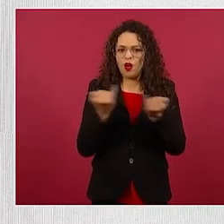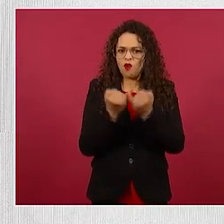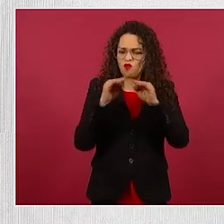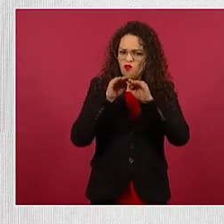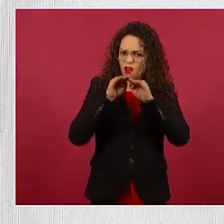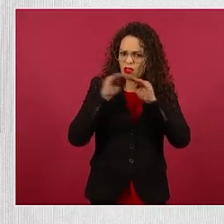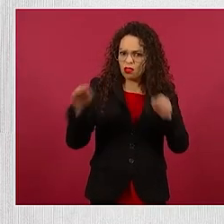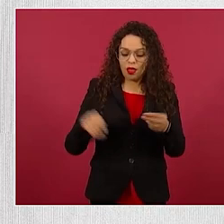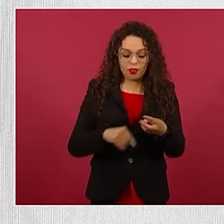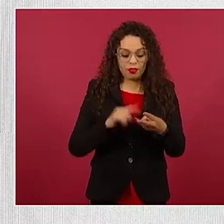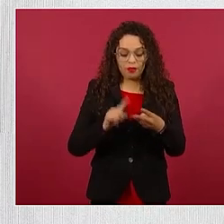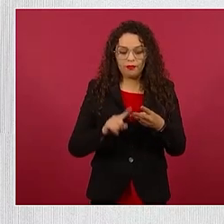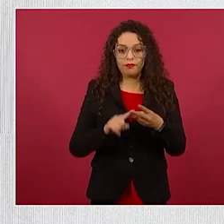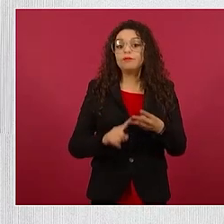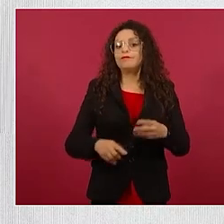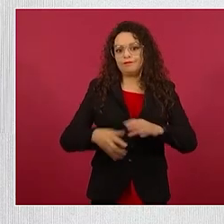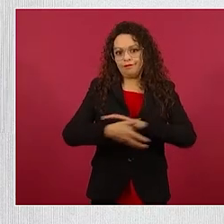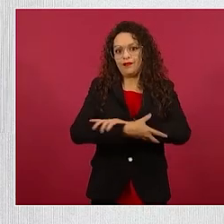fraternidad.